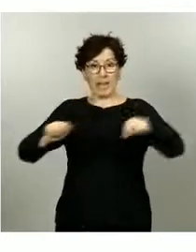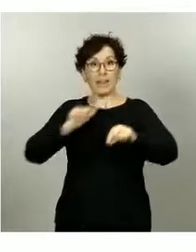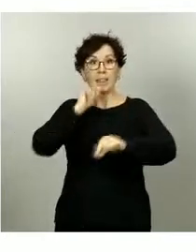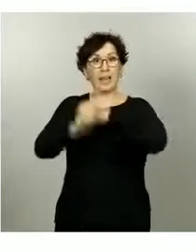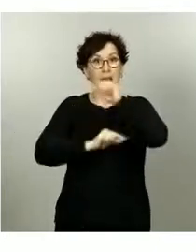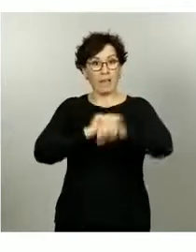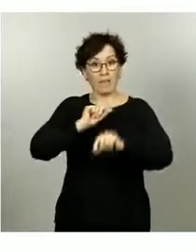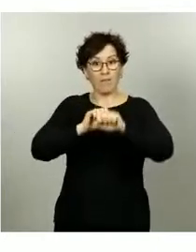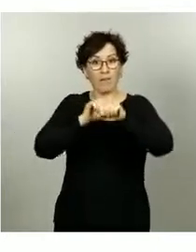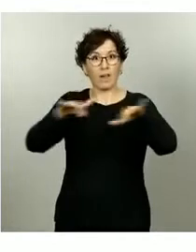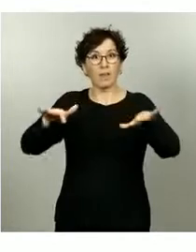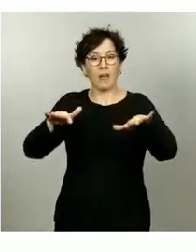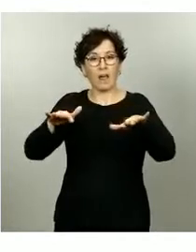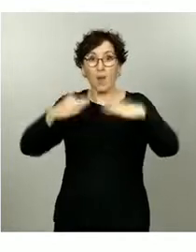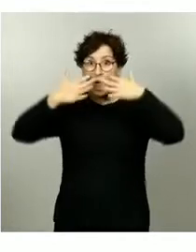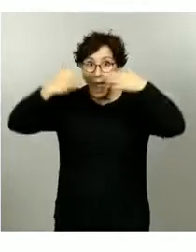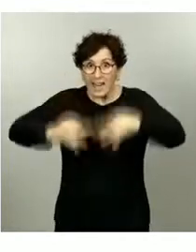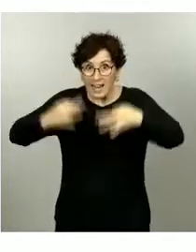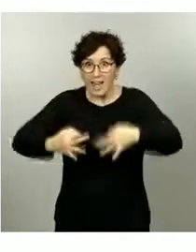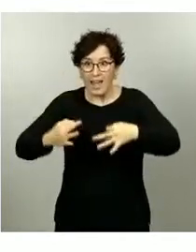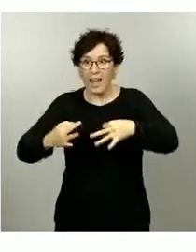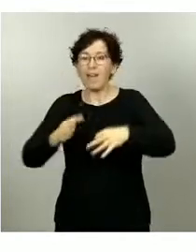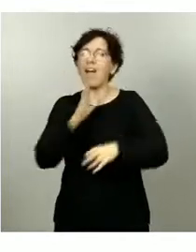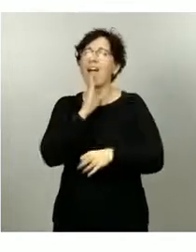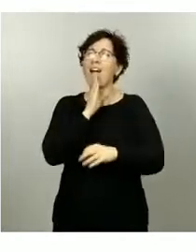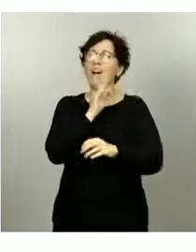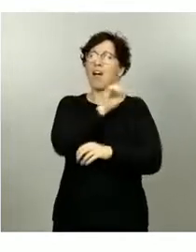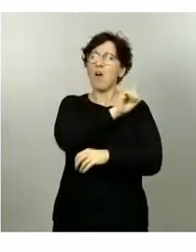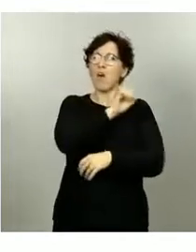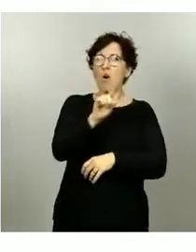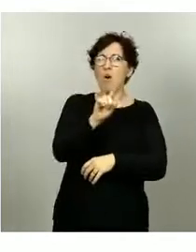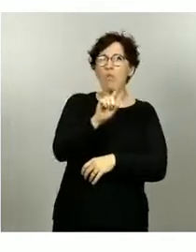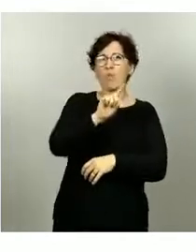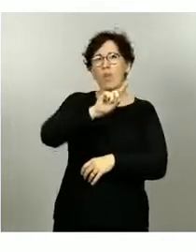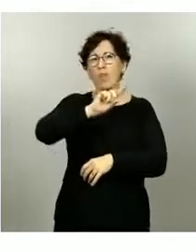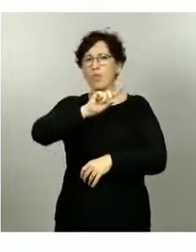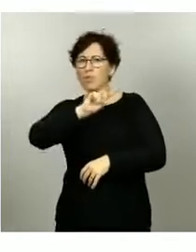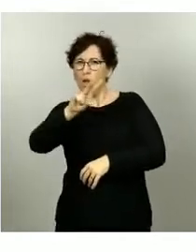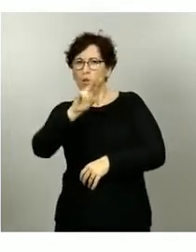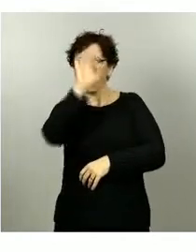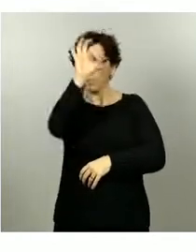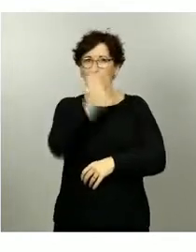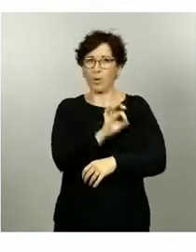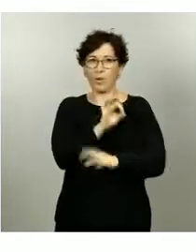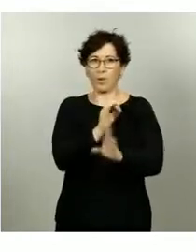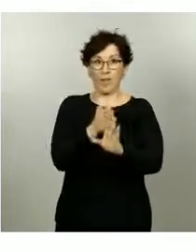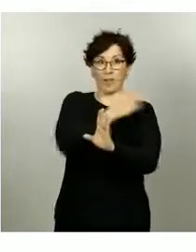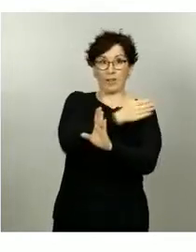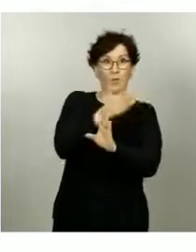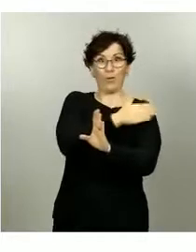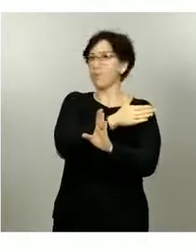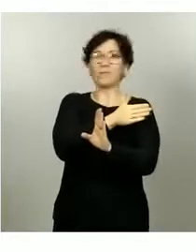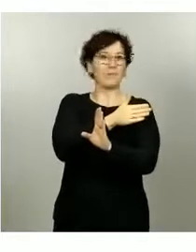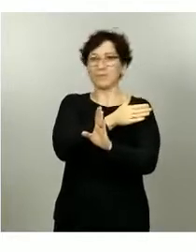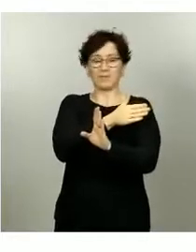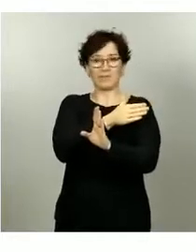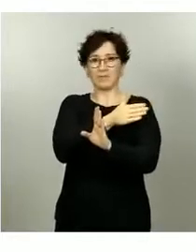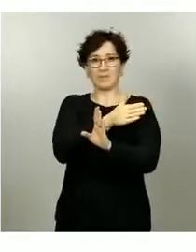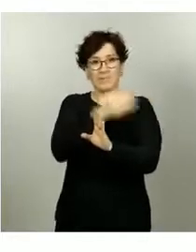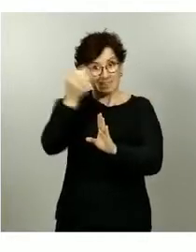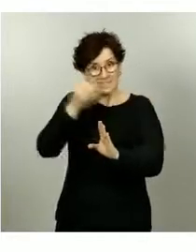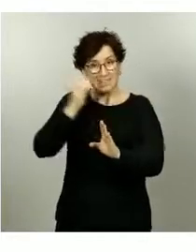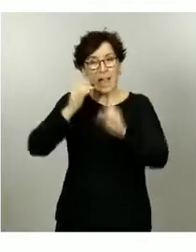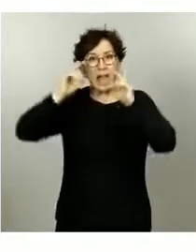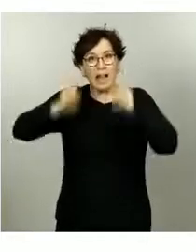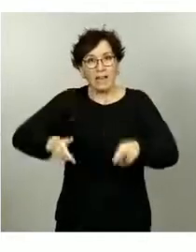de la epidemia, si consideramos el total de casos infectados, no es en torno a ese promedio del 11 y pico, casi el 12